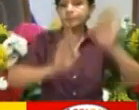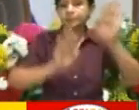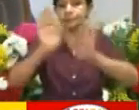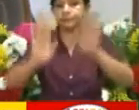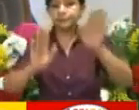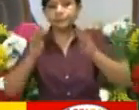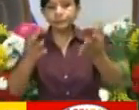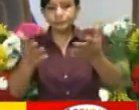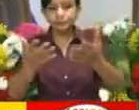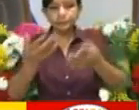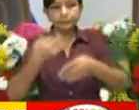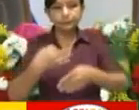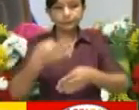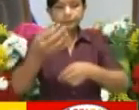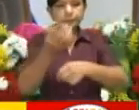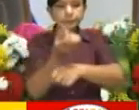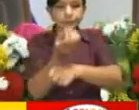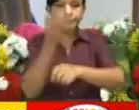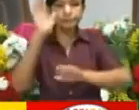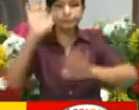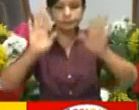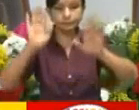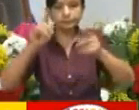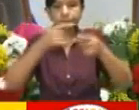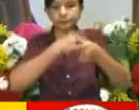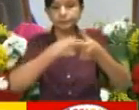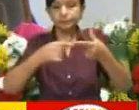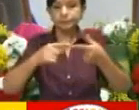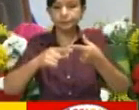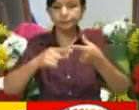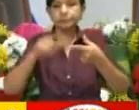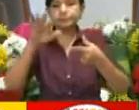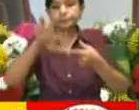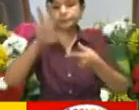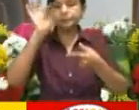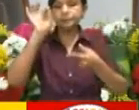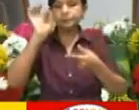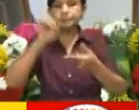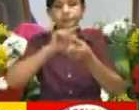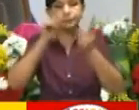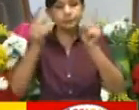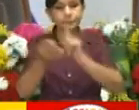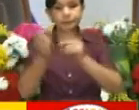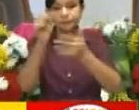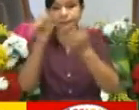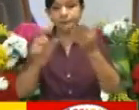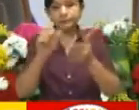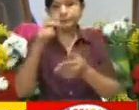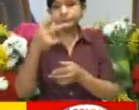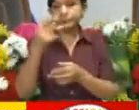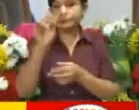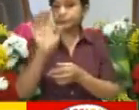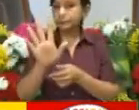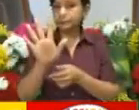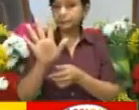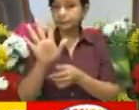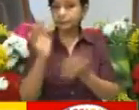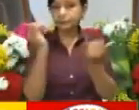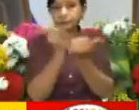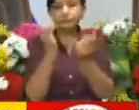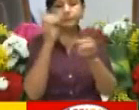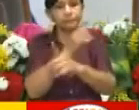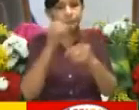procesos electorales. Seis, mediante la propuesta de reforma al artículo 85 se